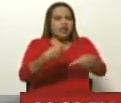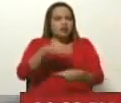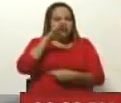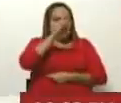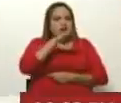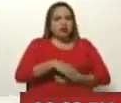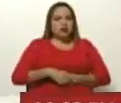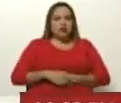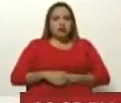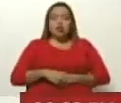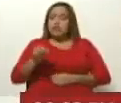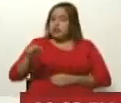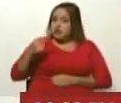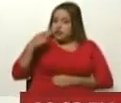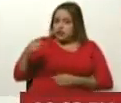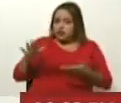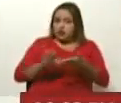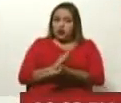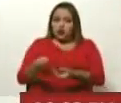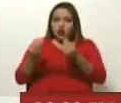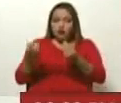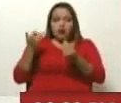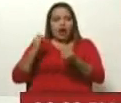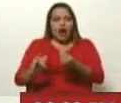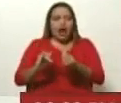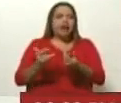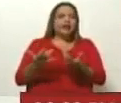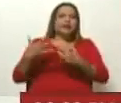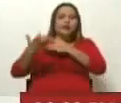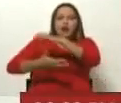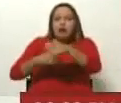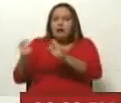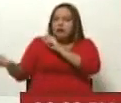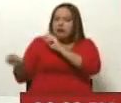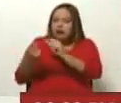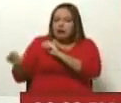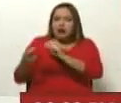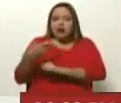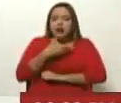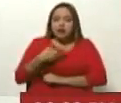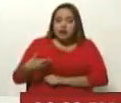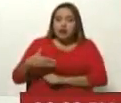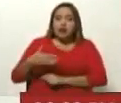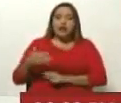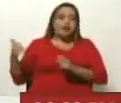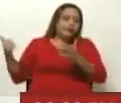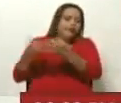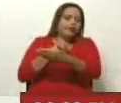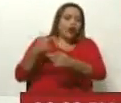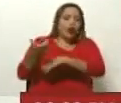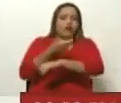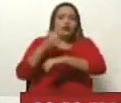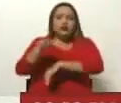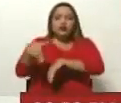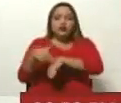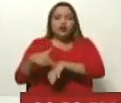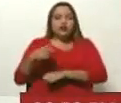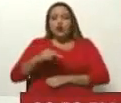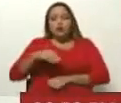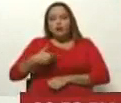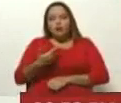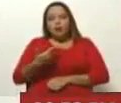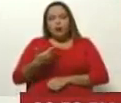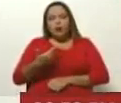vienen. Y cuando tú hablas del hecho de cómo se ha visto saboteado el diálogo y esos intentos de derrocamiento, el gobierno nacional no podemos